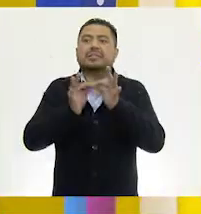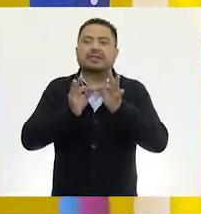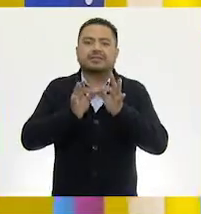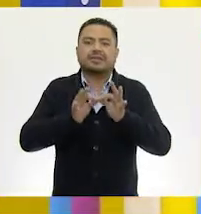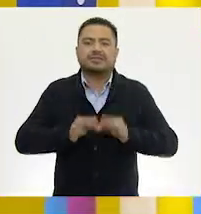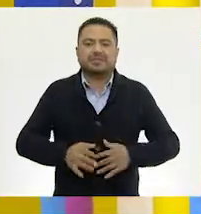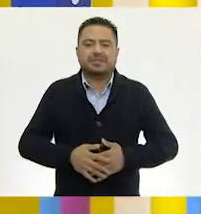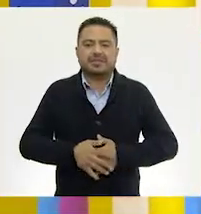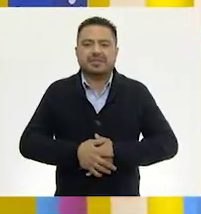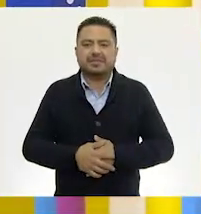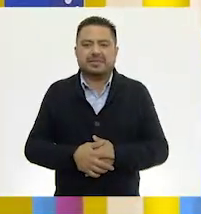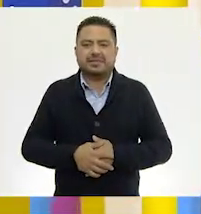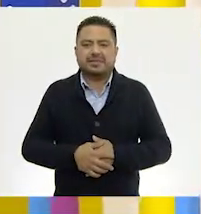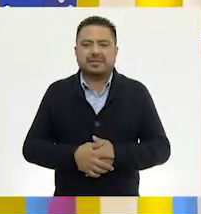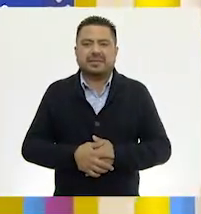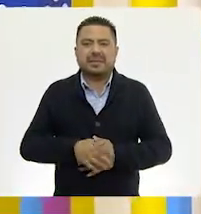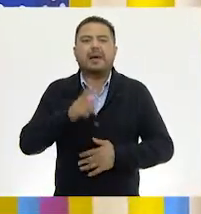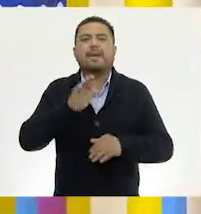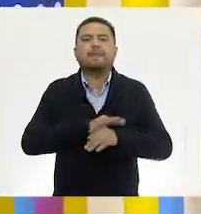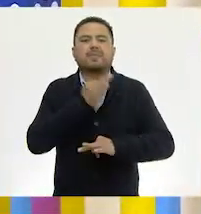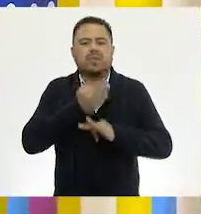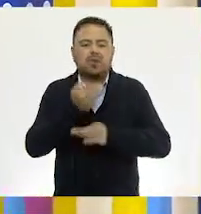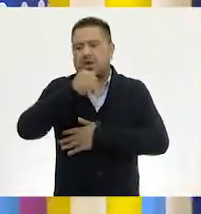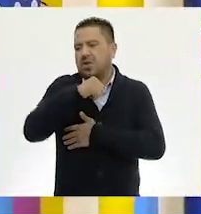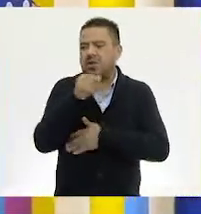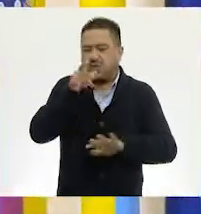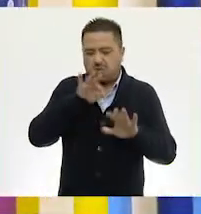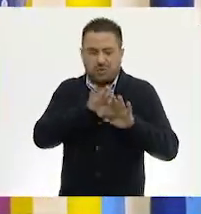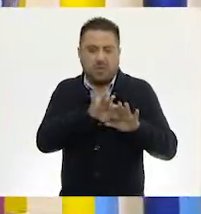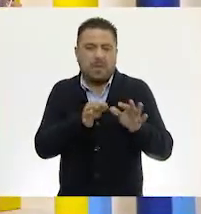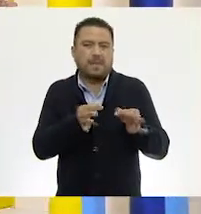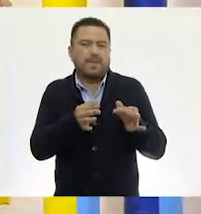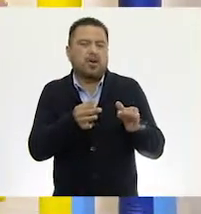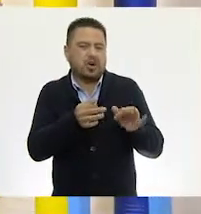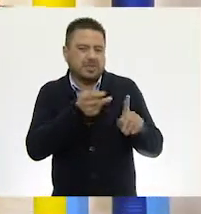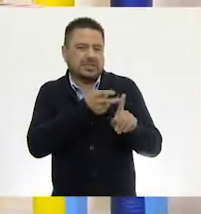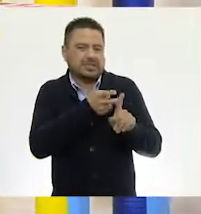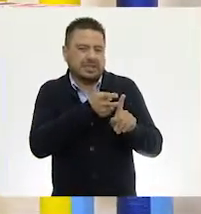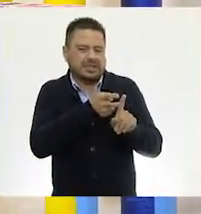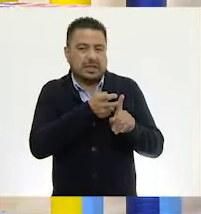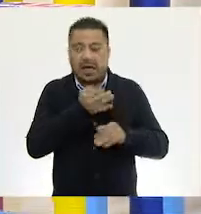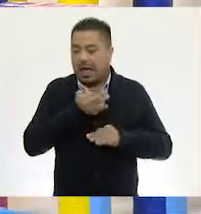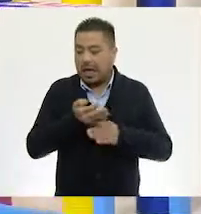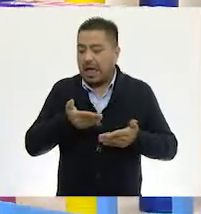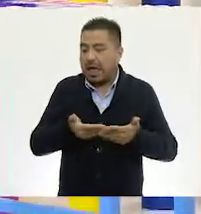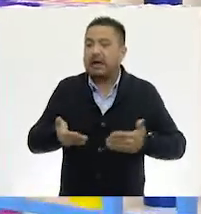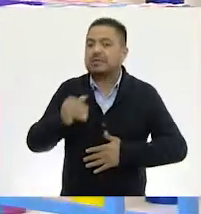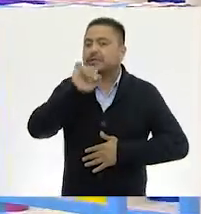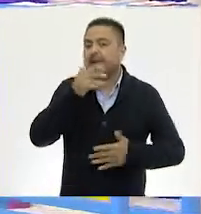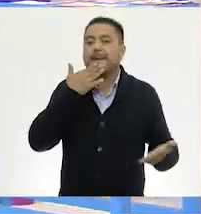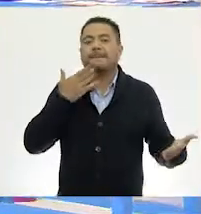los resortes y sin tocarlo por el frente. Lo guardamos en la bolsita. Y ahora sí, bienvenidas,